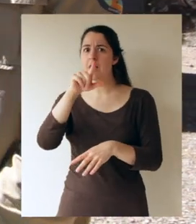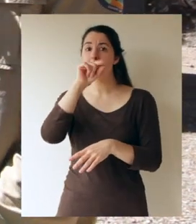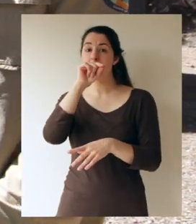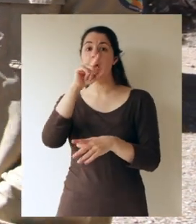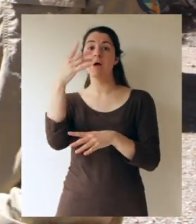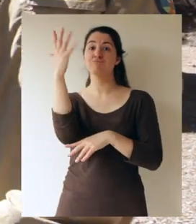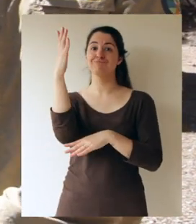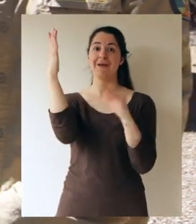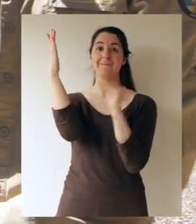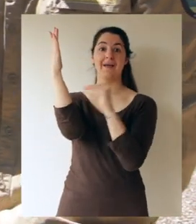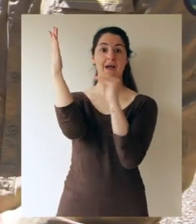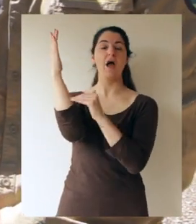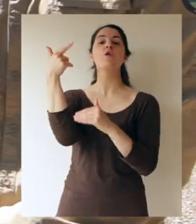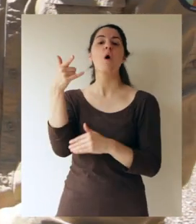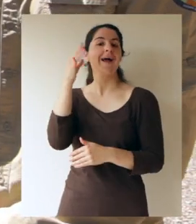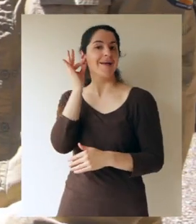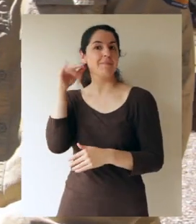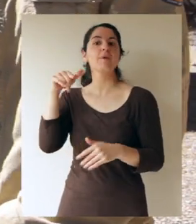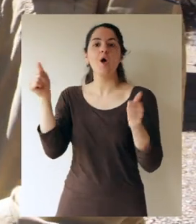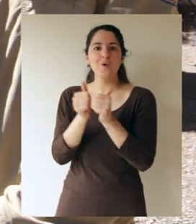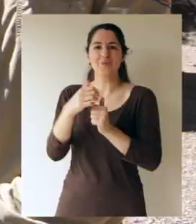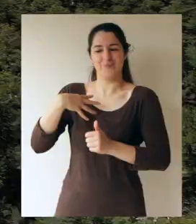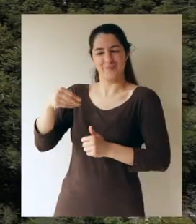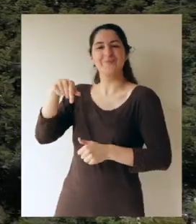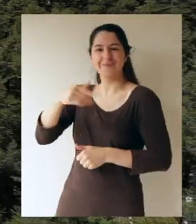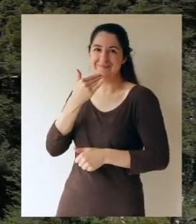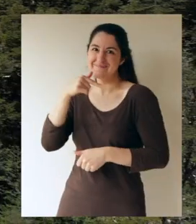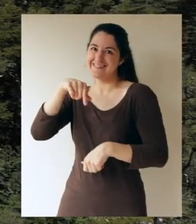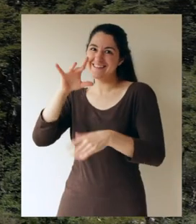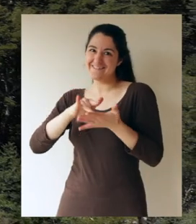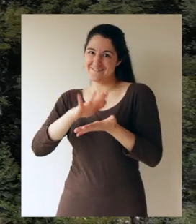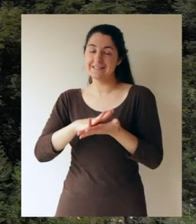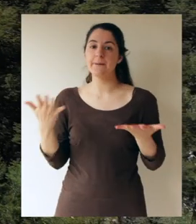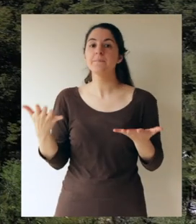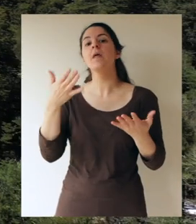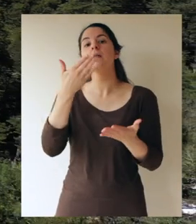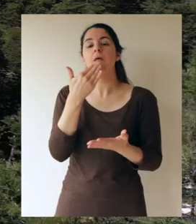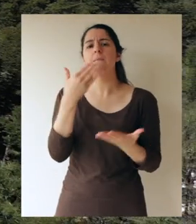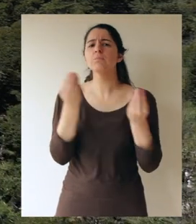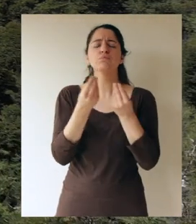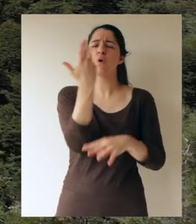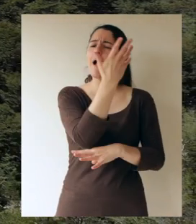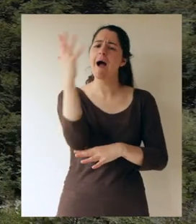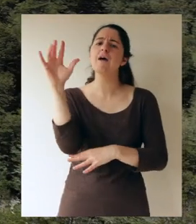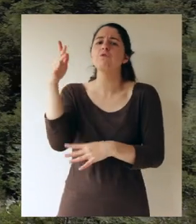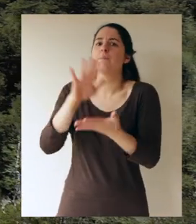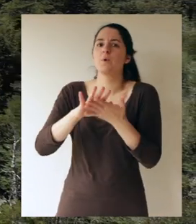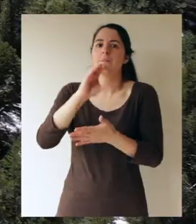pájaros carpinteros, hembras machos y en estas fechas con crías. Podemos encontrar una gran diversidad de árboles como por ejemplo,